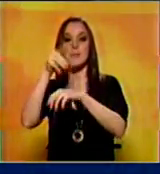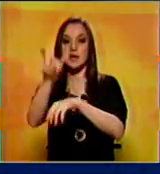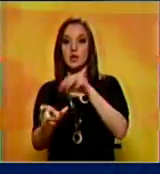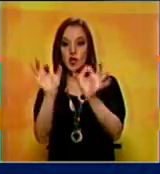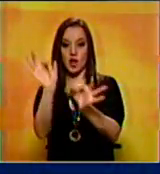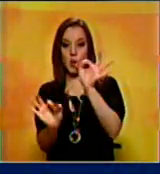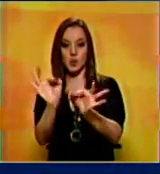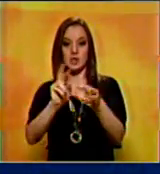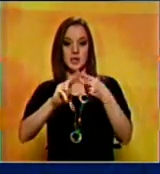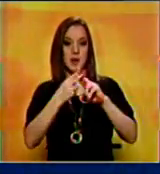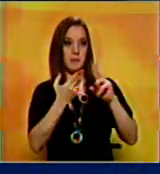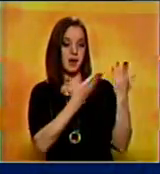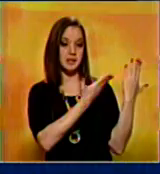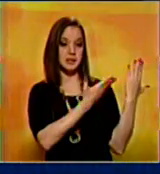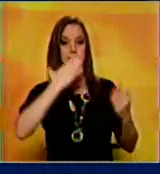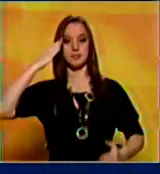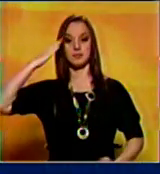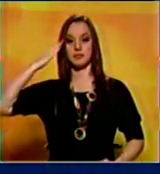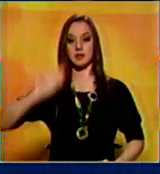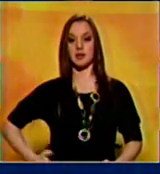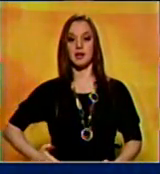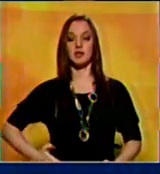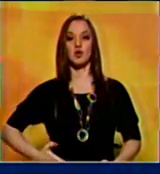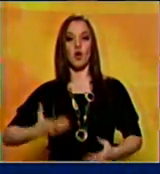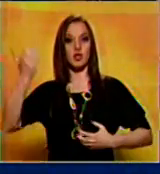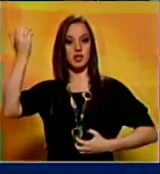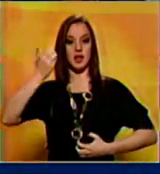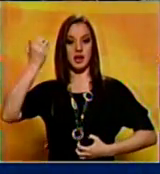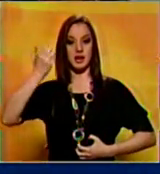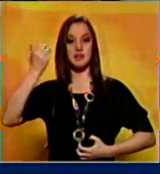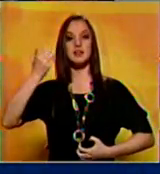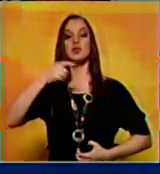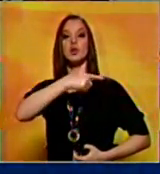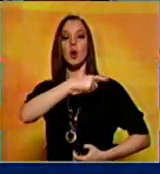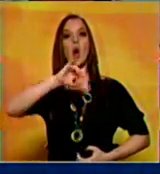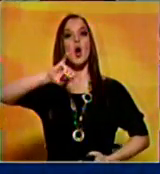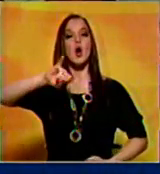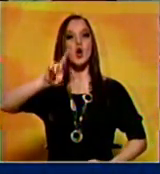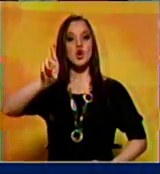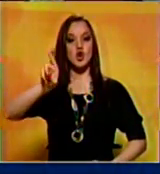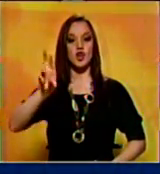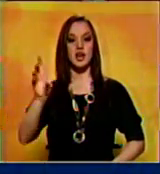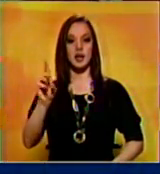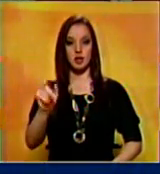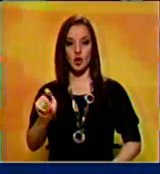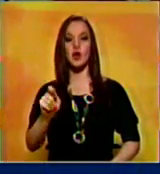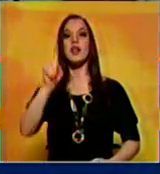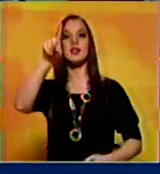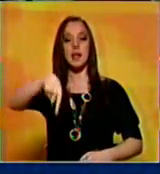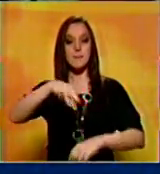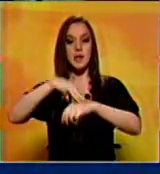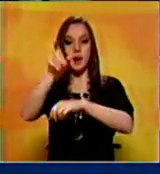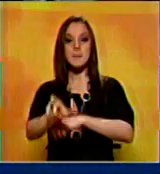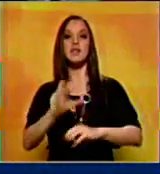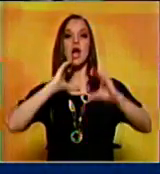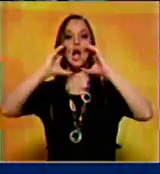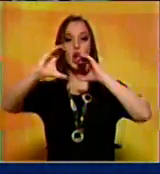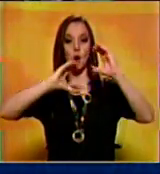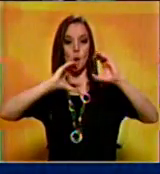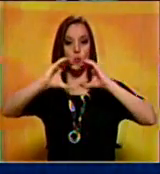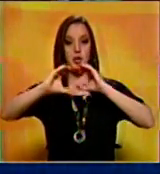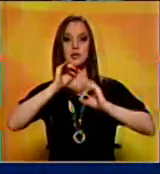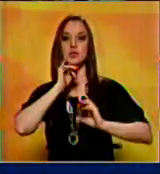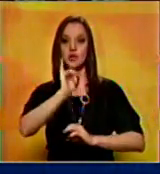mayor general ejército Rodríguez Torres nuestra ministra de comunicación e información Delcy